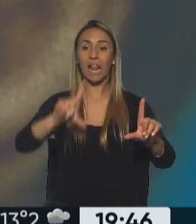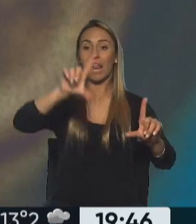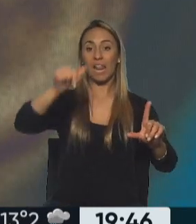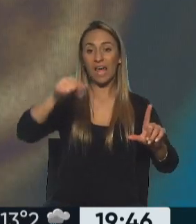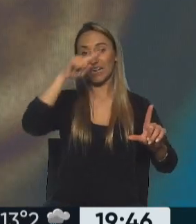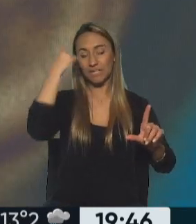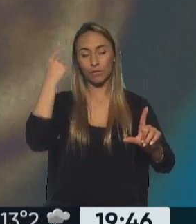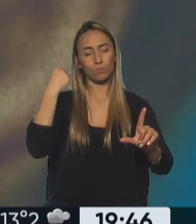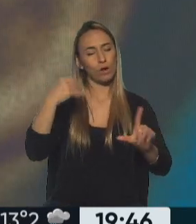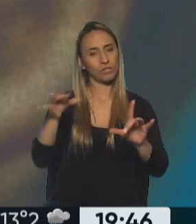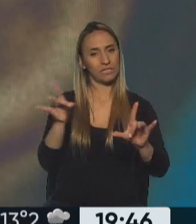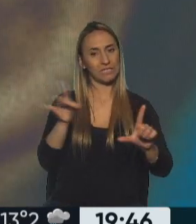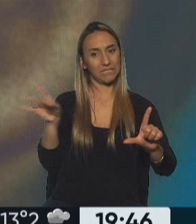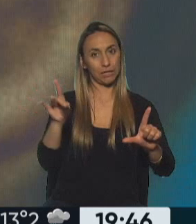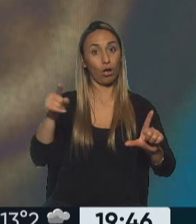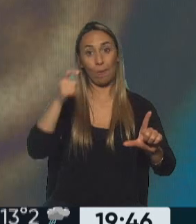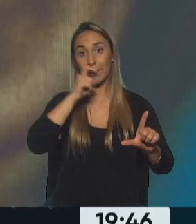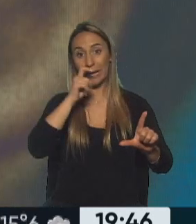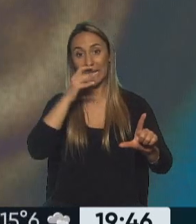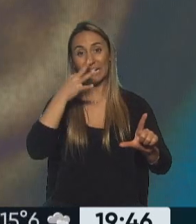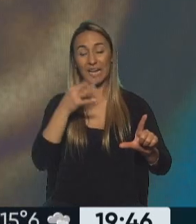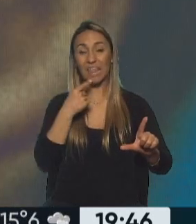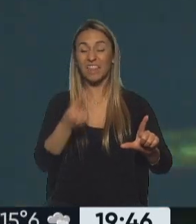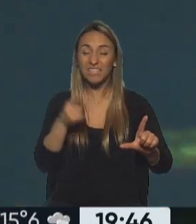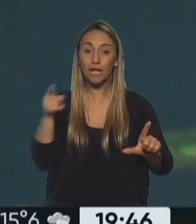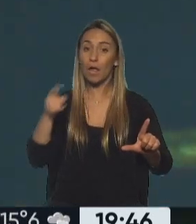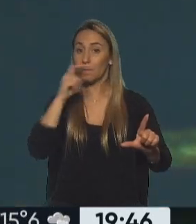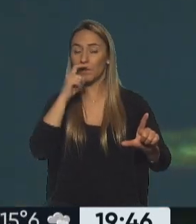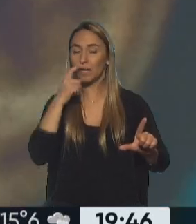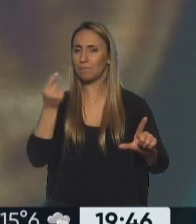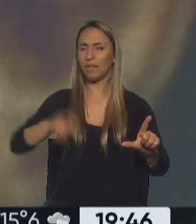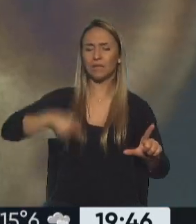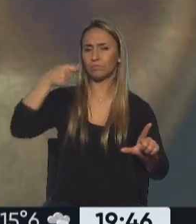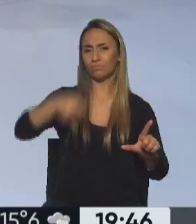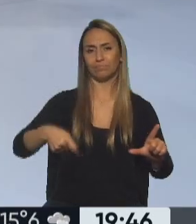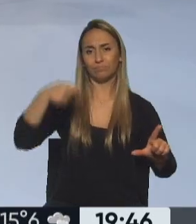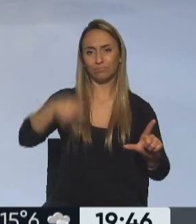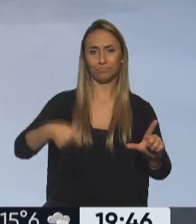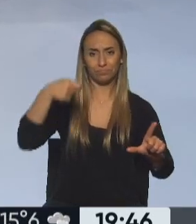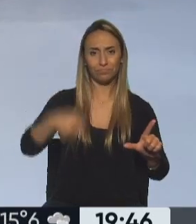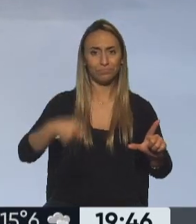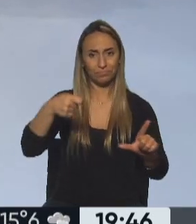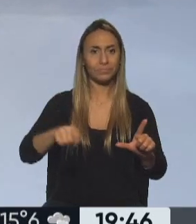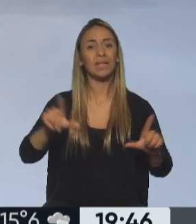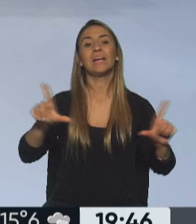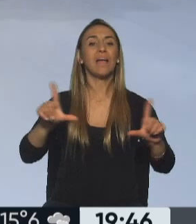a ponerlo en esos términos con Mauricio Macri, quienes dicen que en realidad Mauricio Macri sustenta económicamente al canal La Nación. Bueno, lo dijo